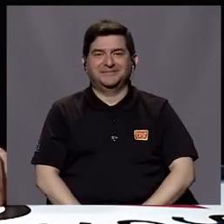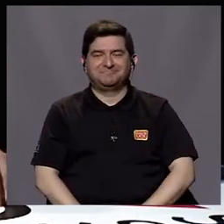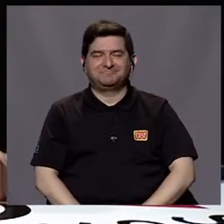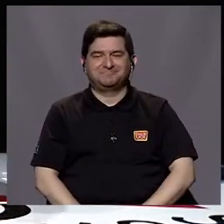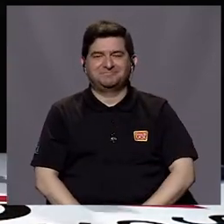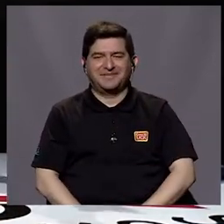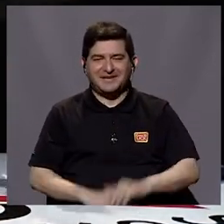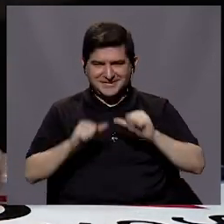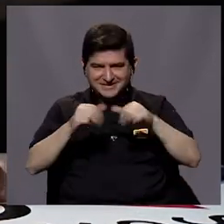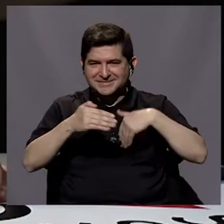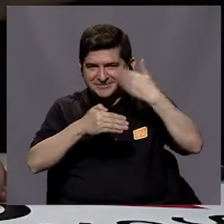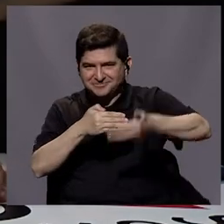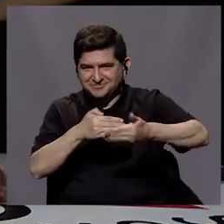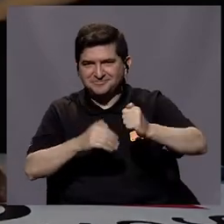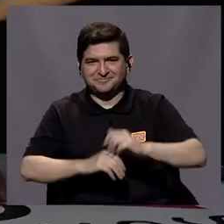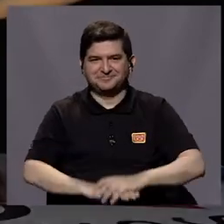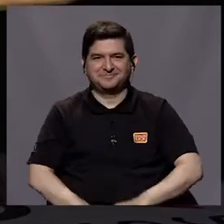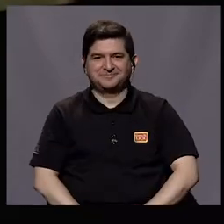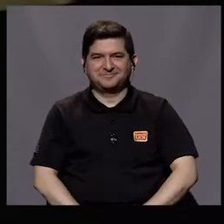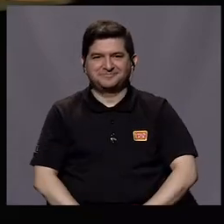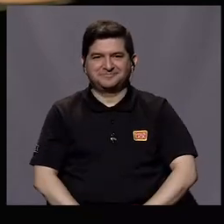Ay, ay, ay. Ya casi regresamos.